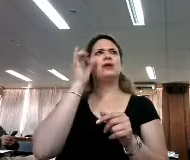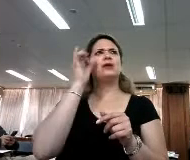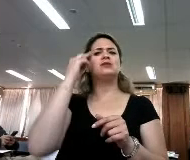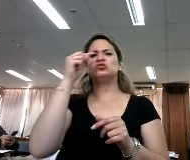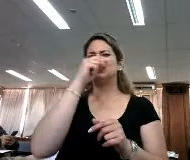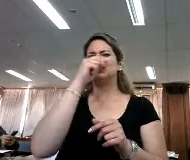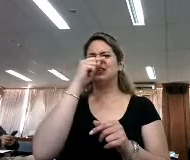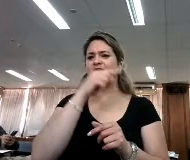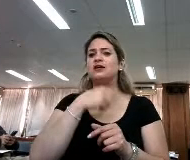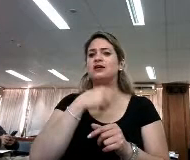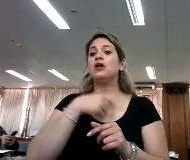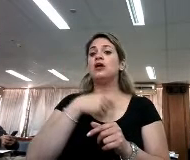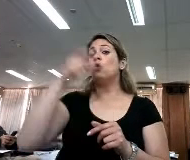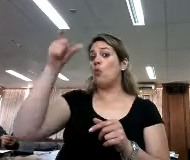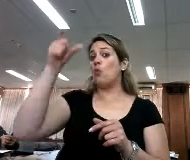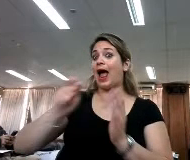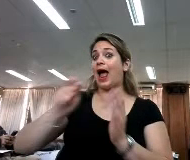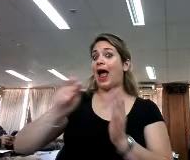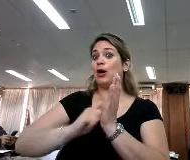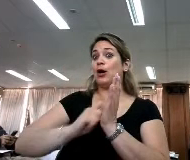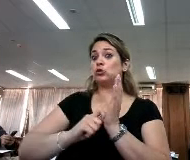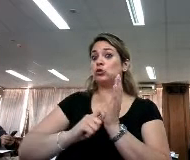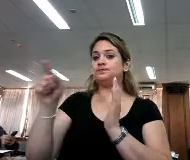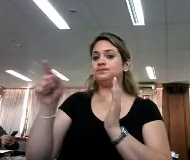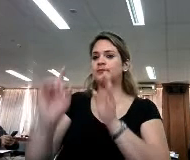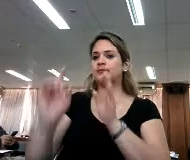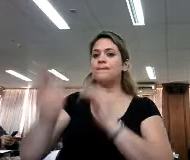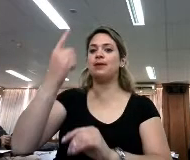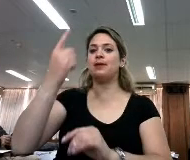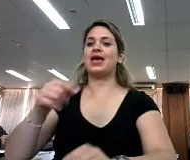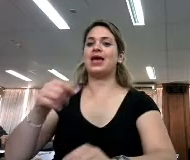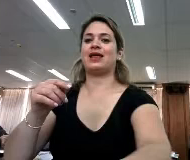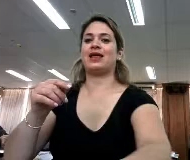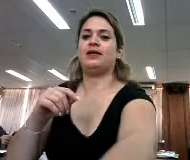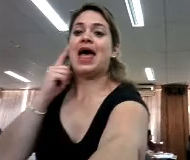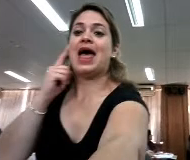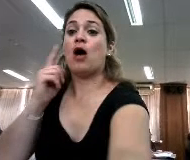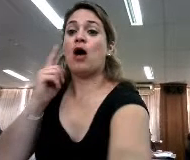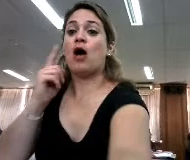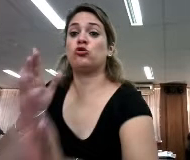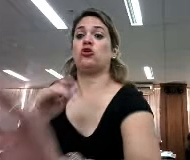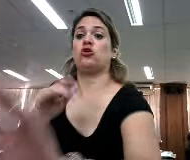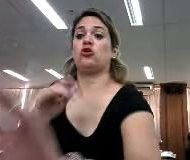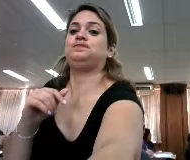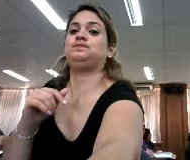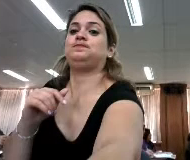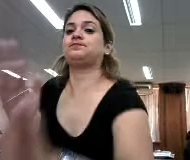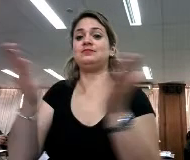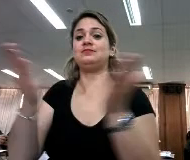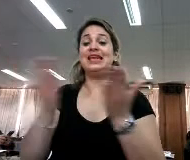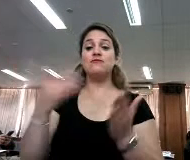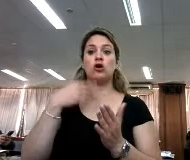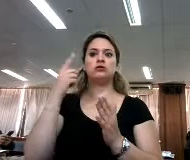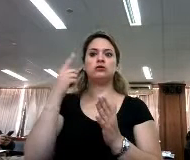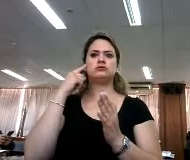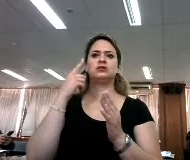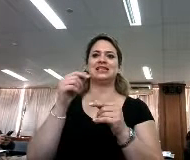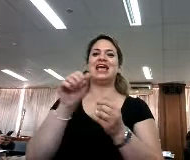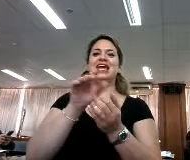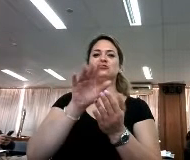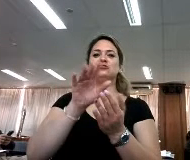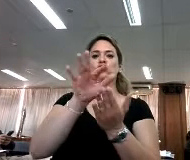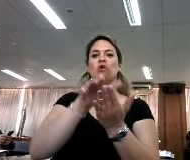Michael Sternhardt produjo su primer audiolibro la Carta de Independencia de los Estados Unidos,